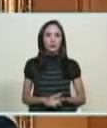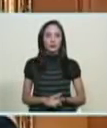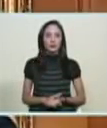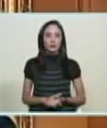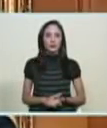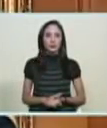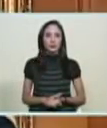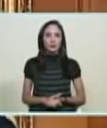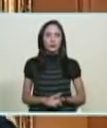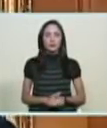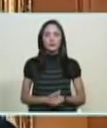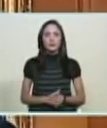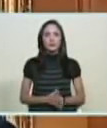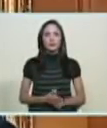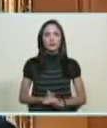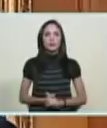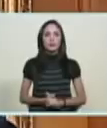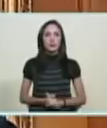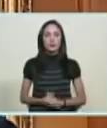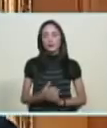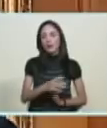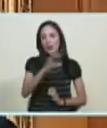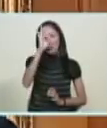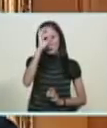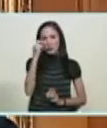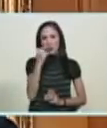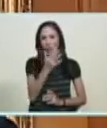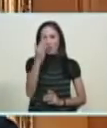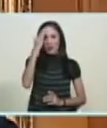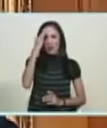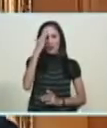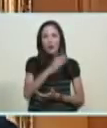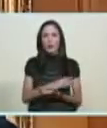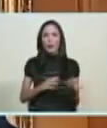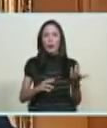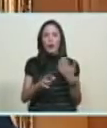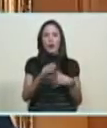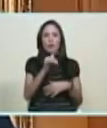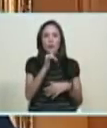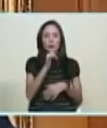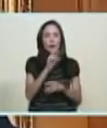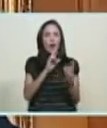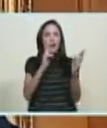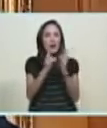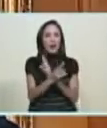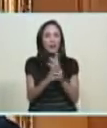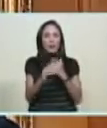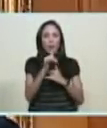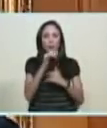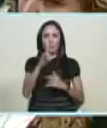fíjense ustedes no sé si lo han visto por las redes sociales Jorge Rodríguez